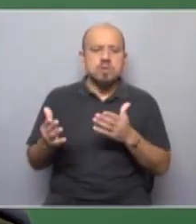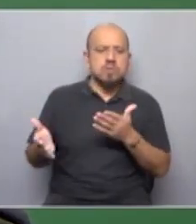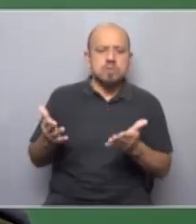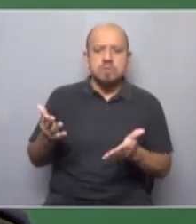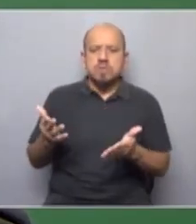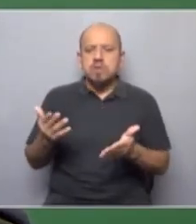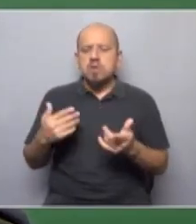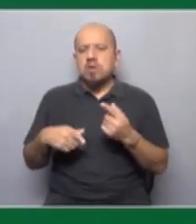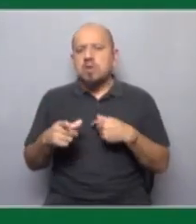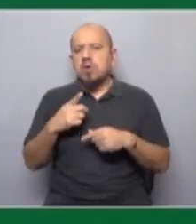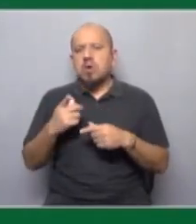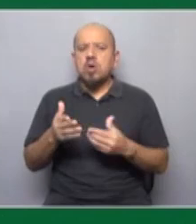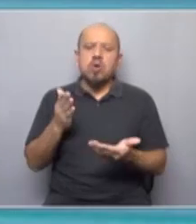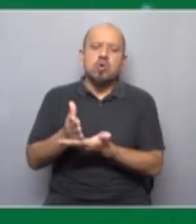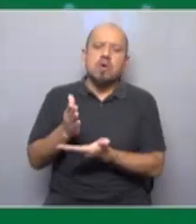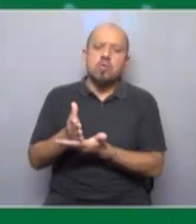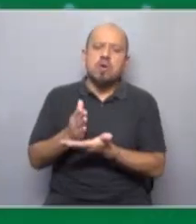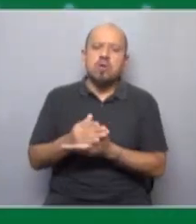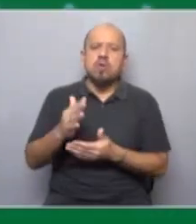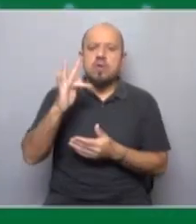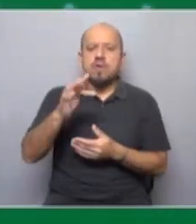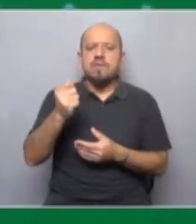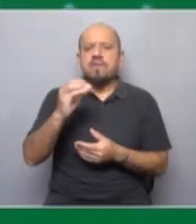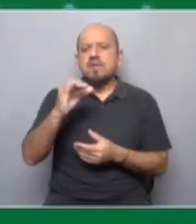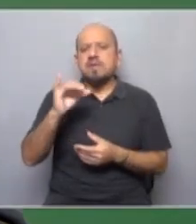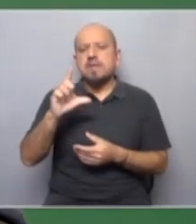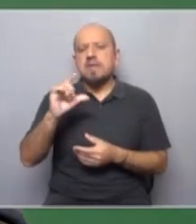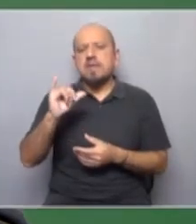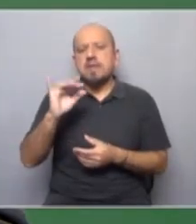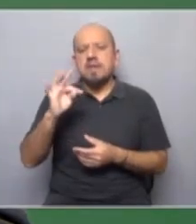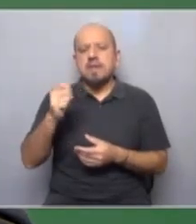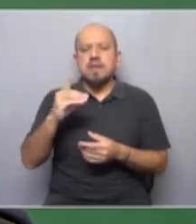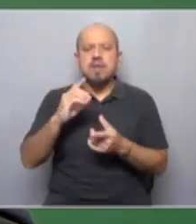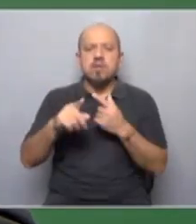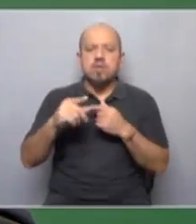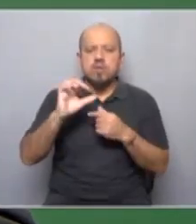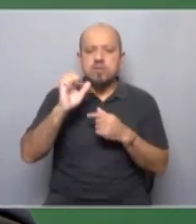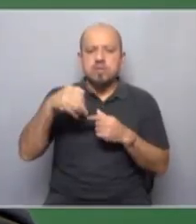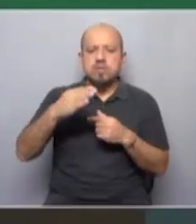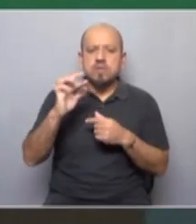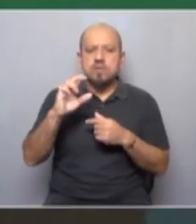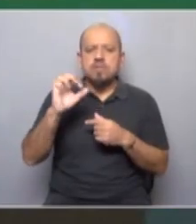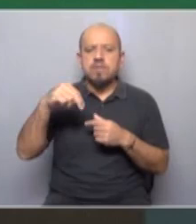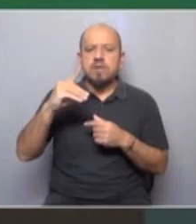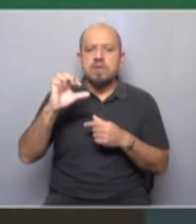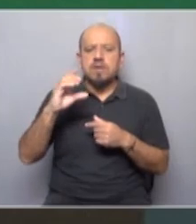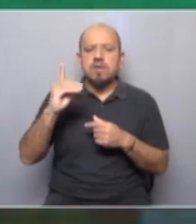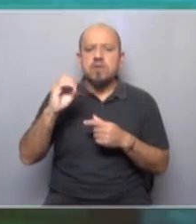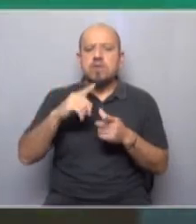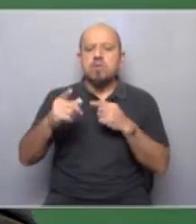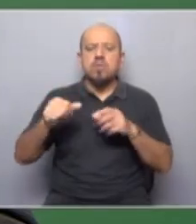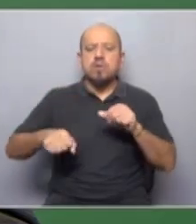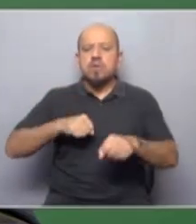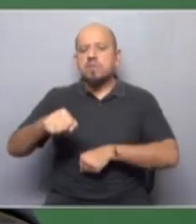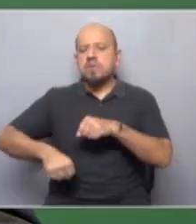emprendedores colaboradores es fantástico un emprendedor es un neologismo permanente con una bicicleta y una